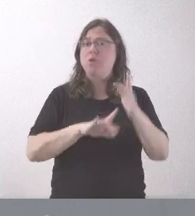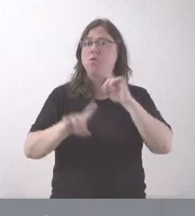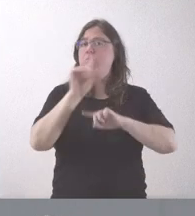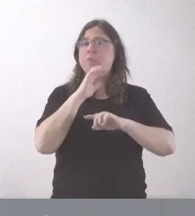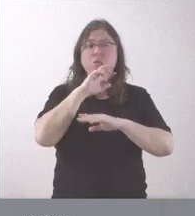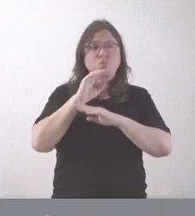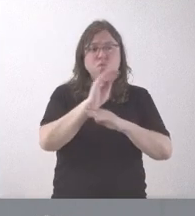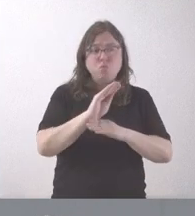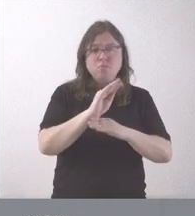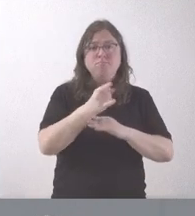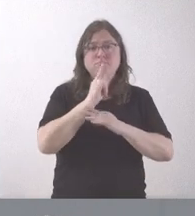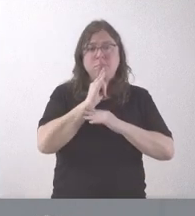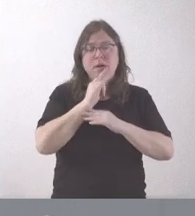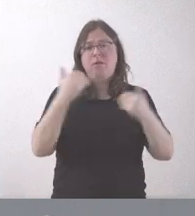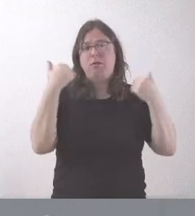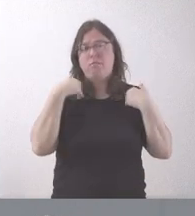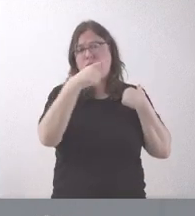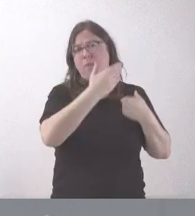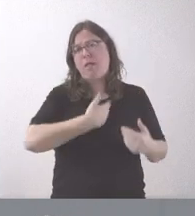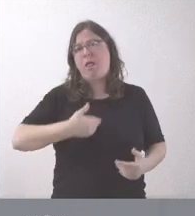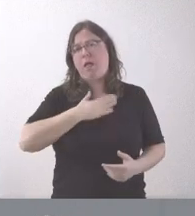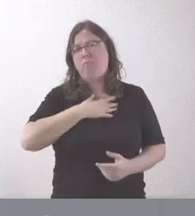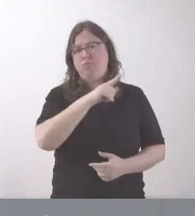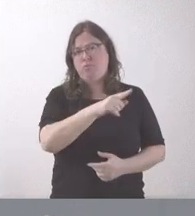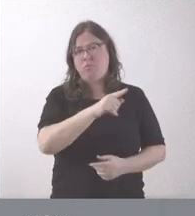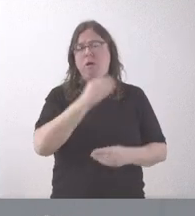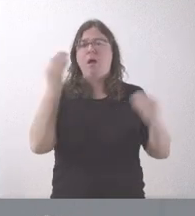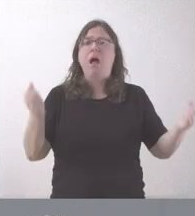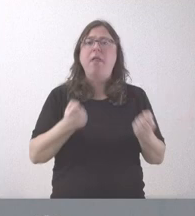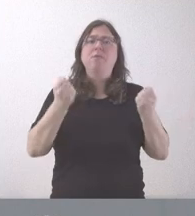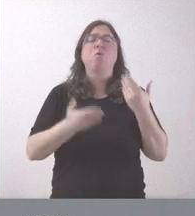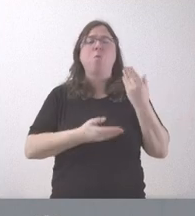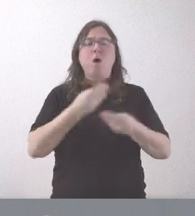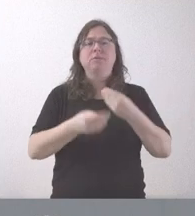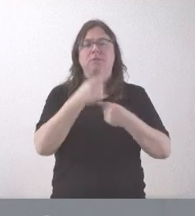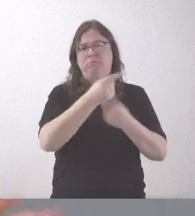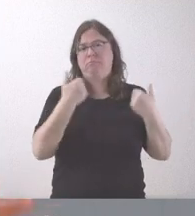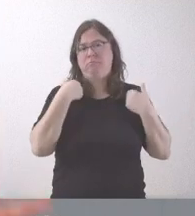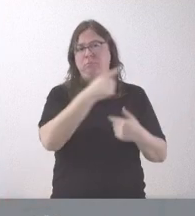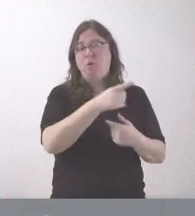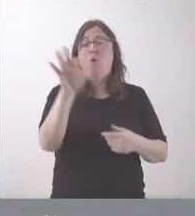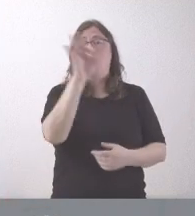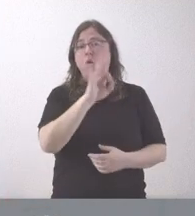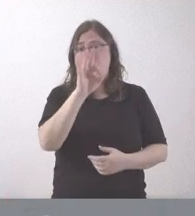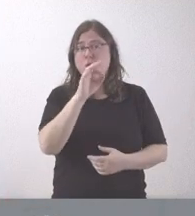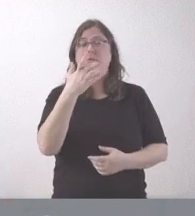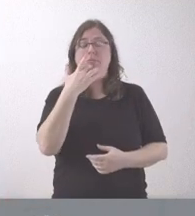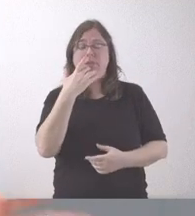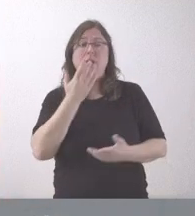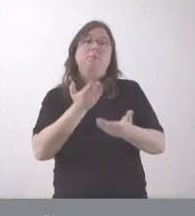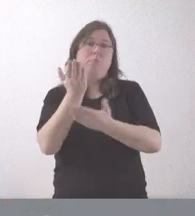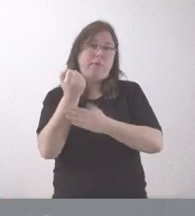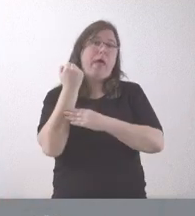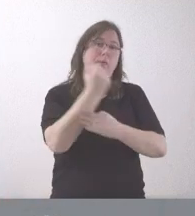mantenimiento, pues sería el propietario que tendría que determinar las acciones que le corresponde o, en su caso, los apoyos que pudiera solicitar,